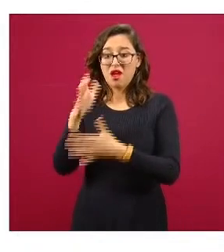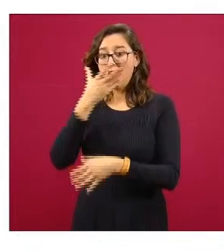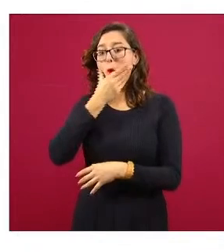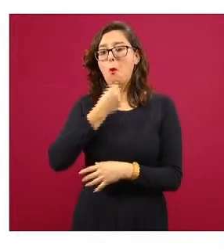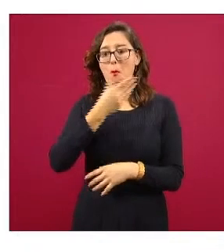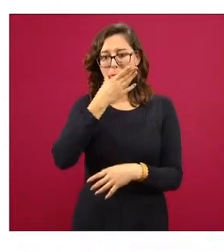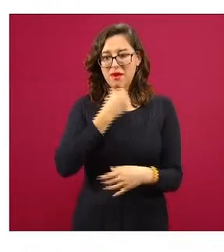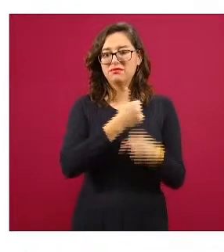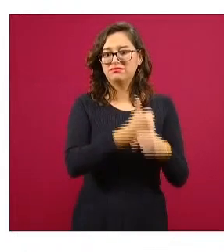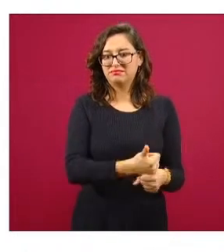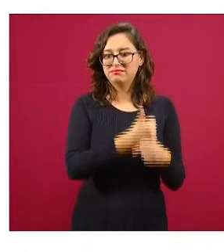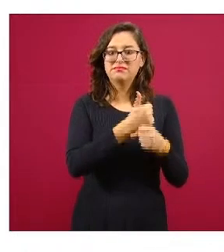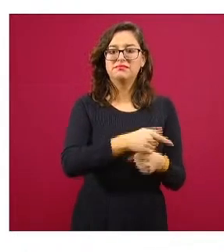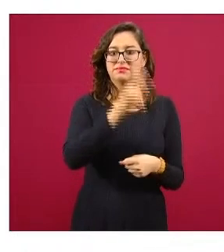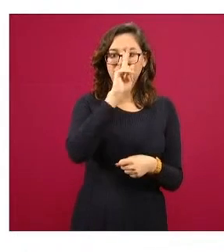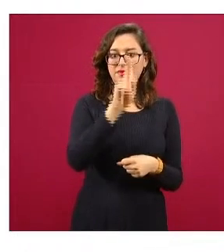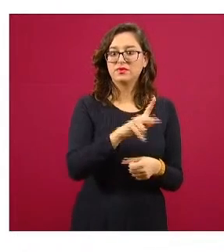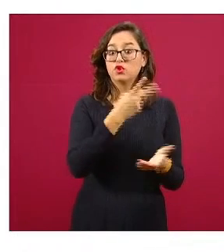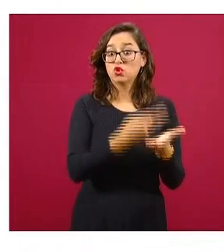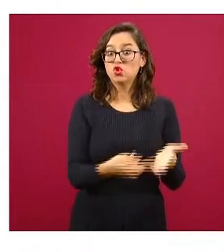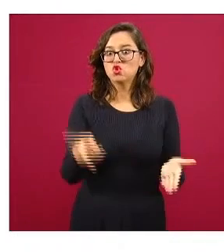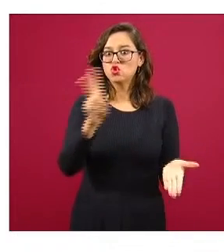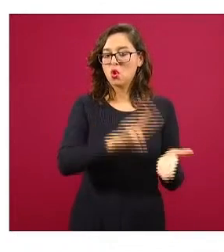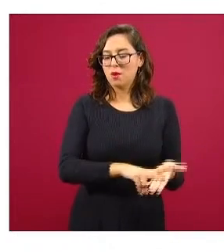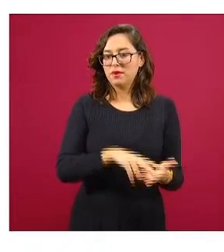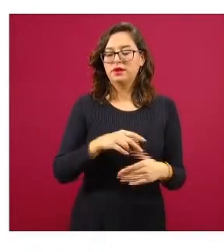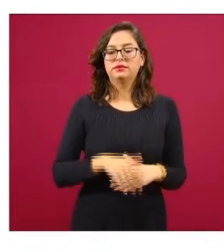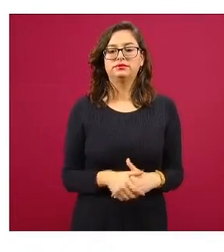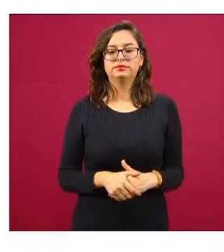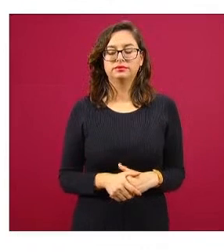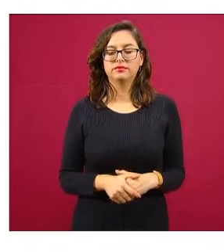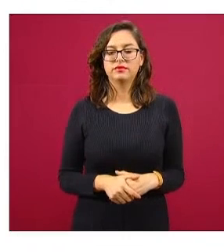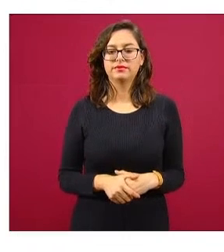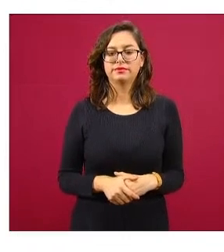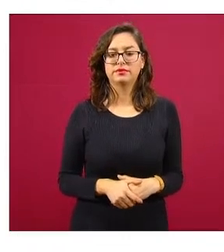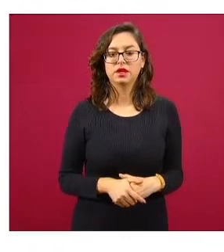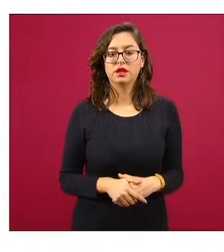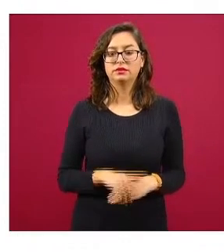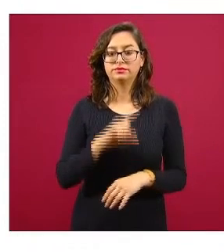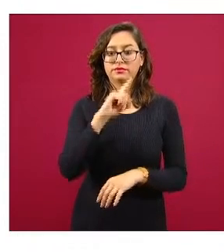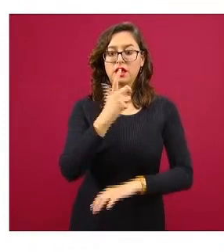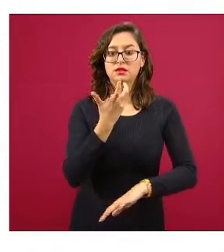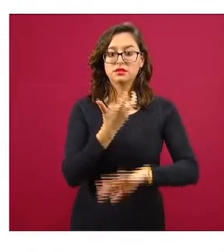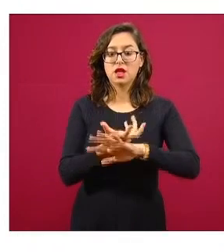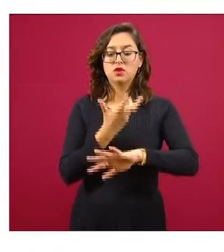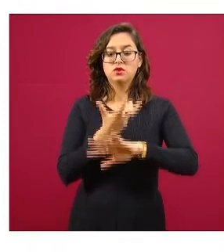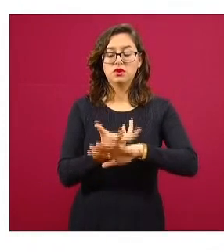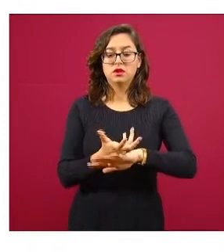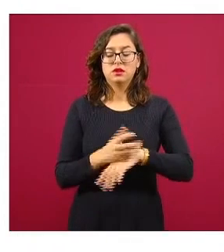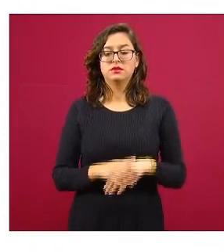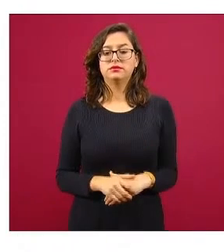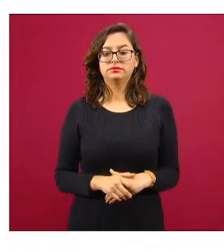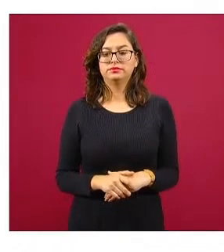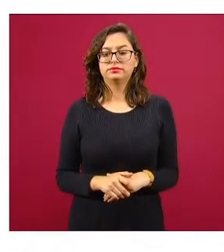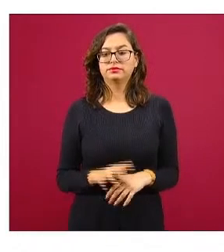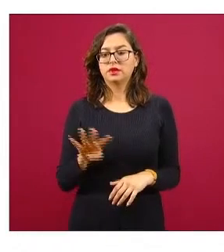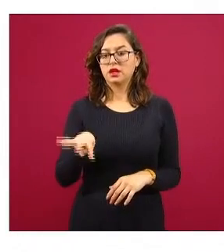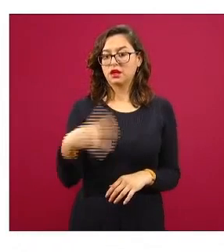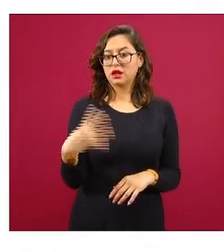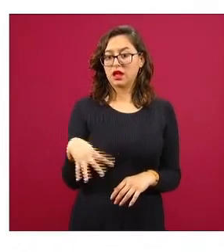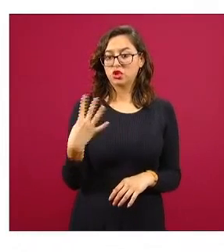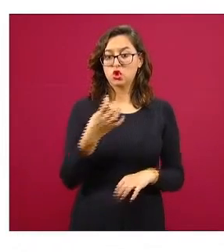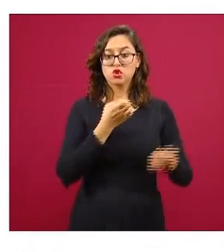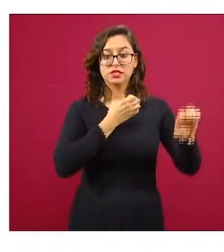afectados que las mujeres casi el doble acá vemos un estudio en Estados Unidos en 14